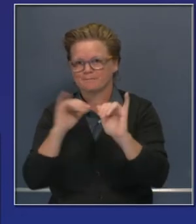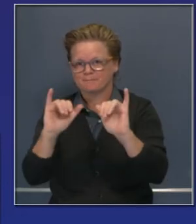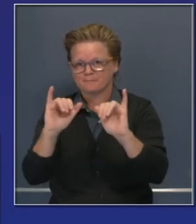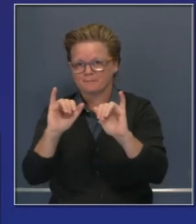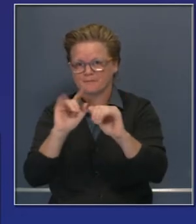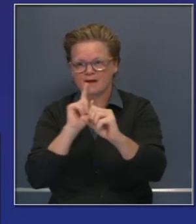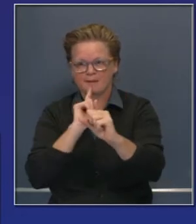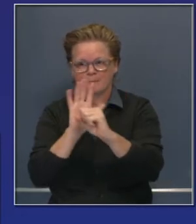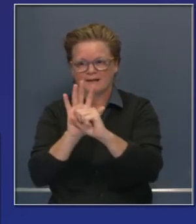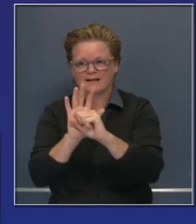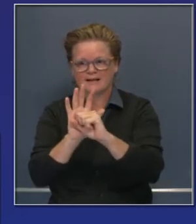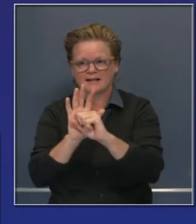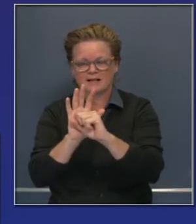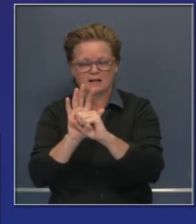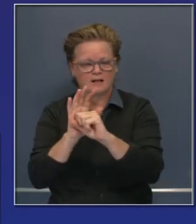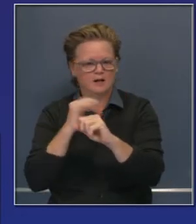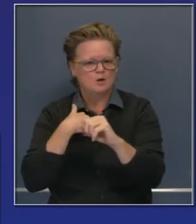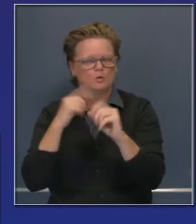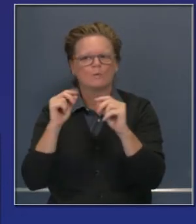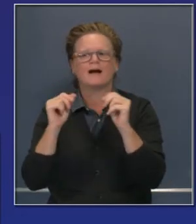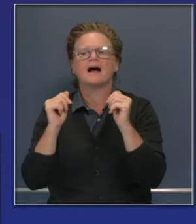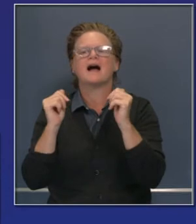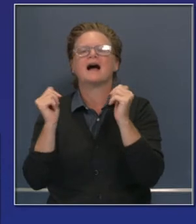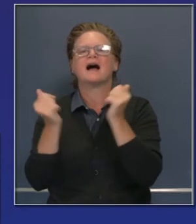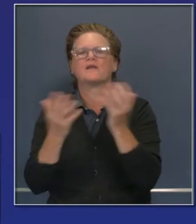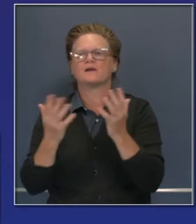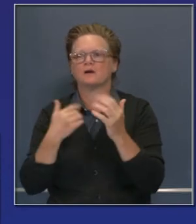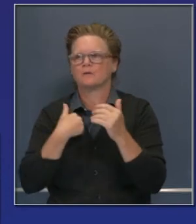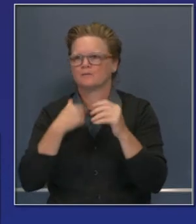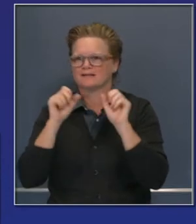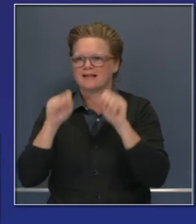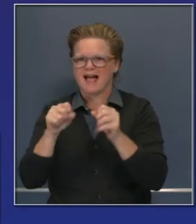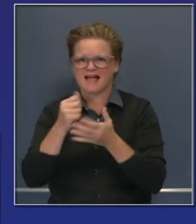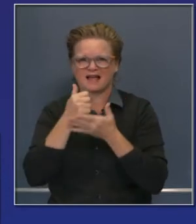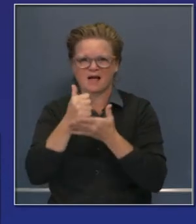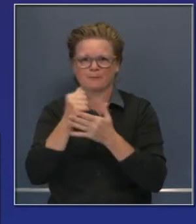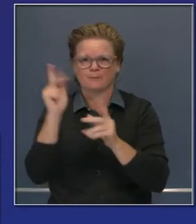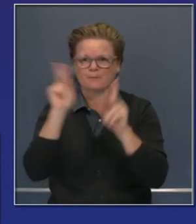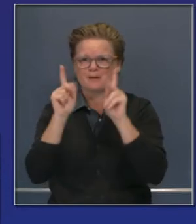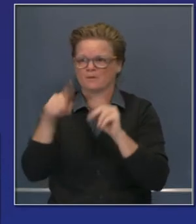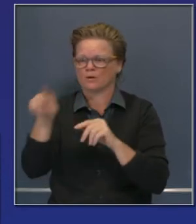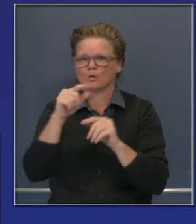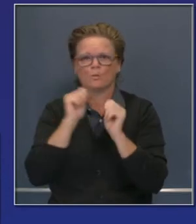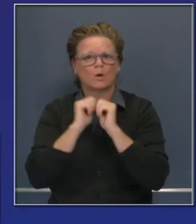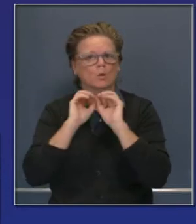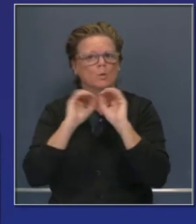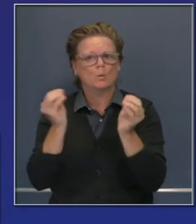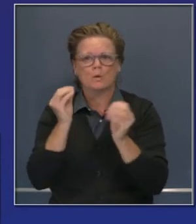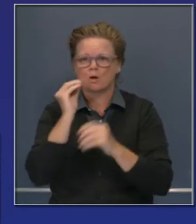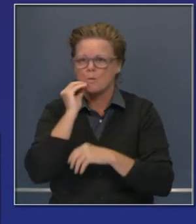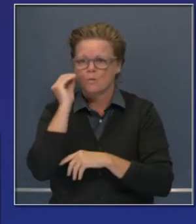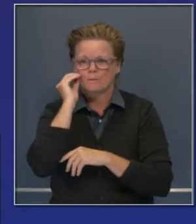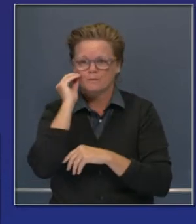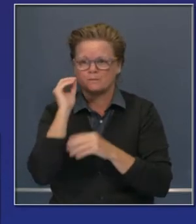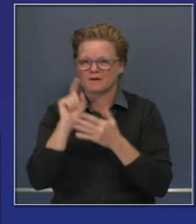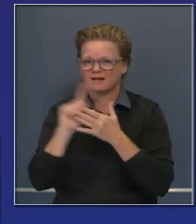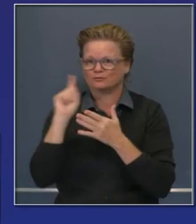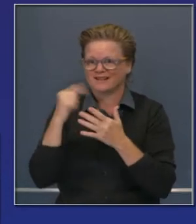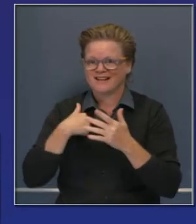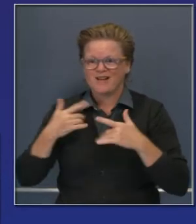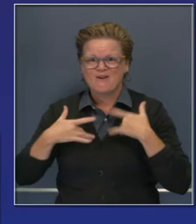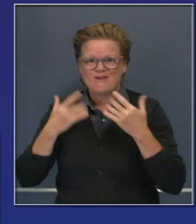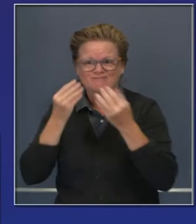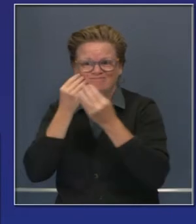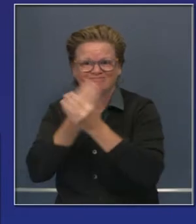nuestra causa de hacer todo lo que podamos para abordar el problema del desamparo de personas que están